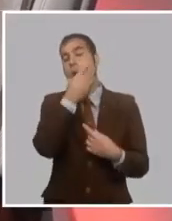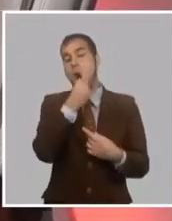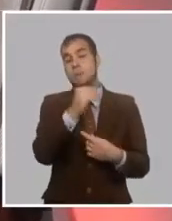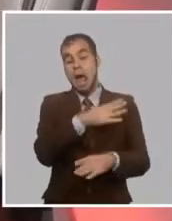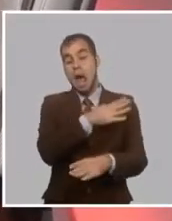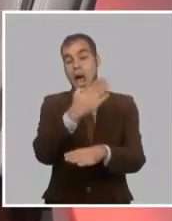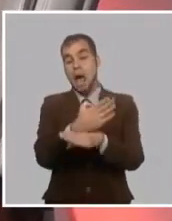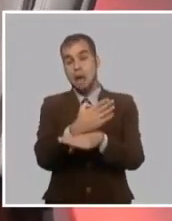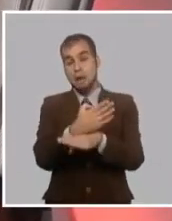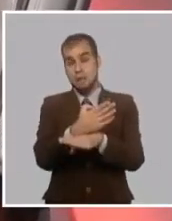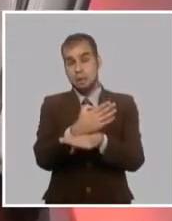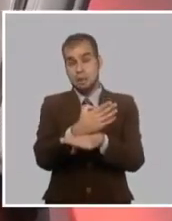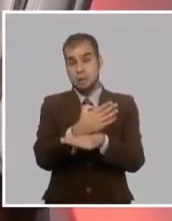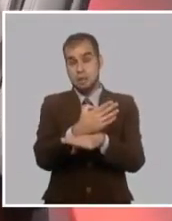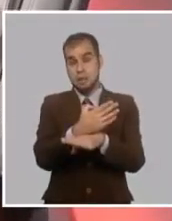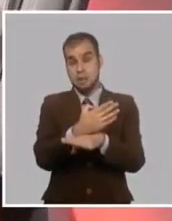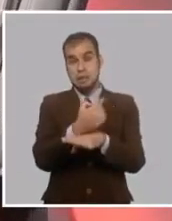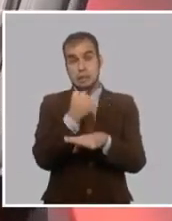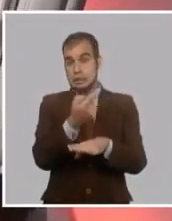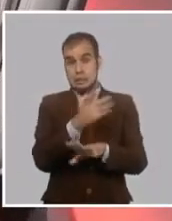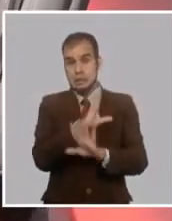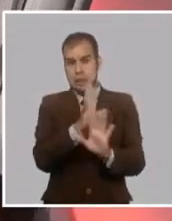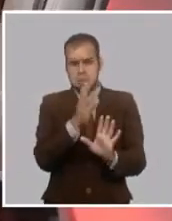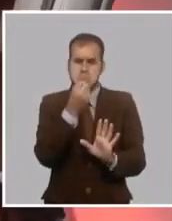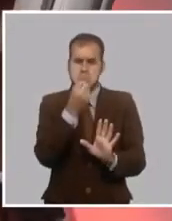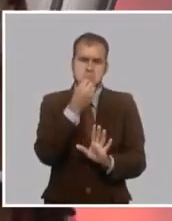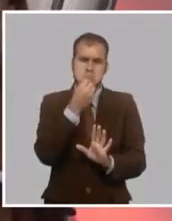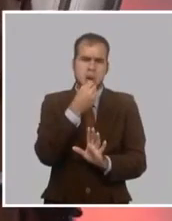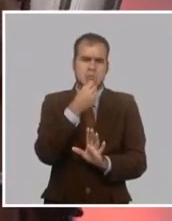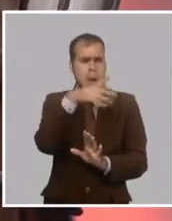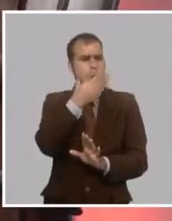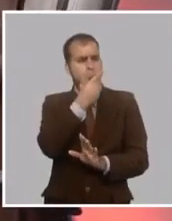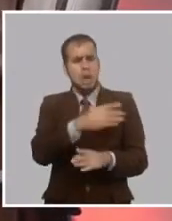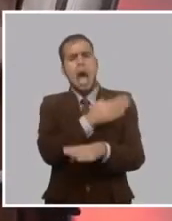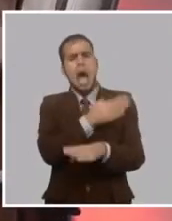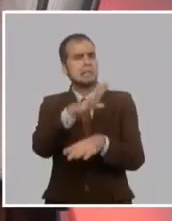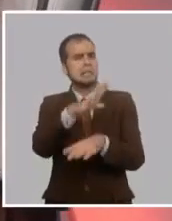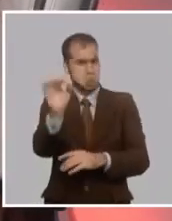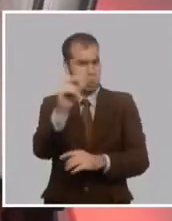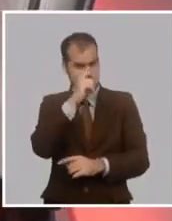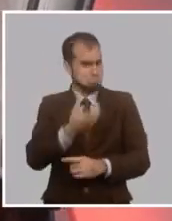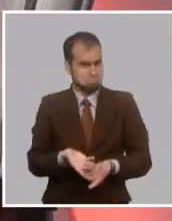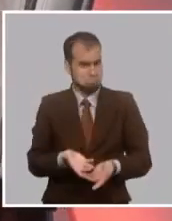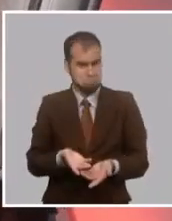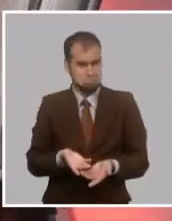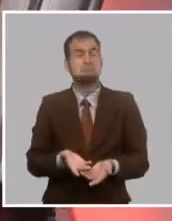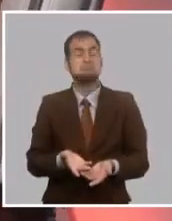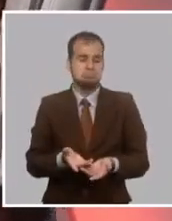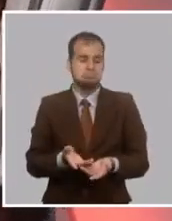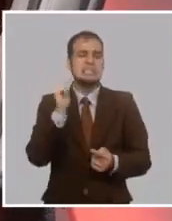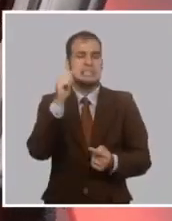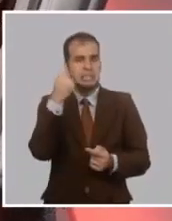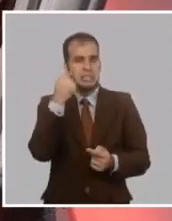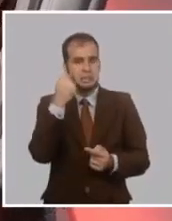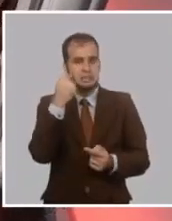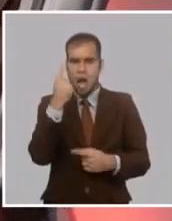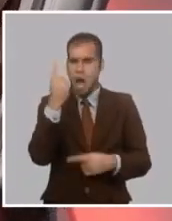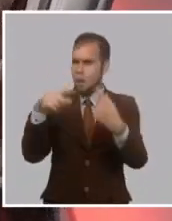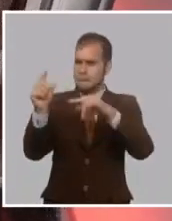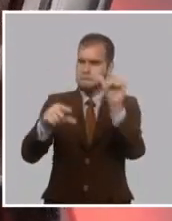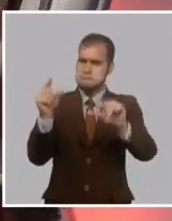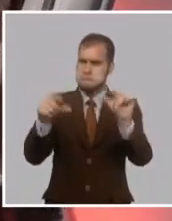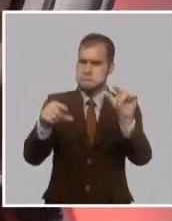25 años es lo que va a ser o no es nada a los 50 años, ¿no? Entonces, yo te entiendo, ¿y quiénes más? Más jóvenes que Martí,